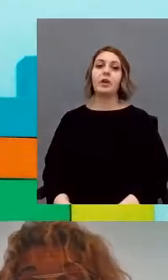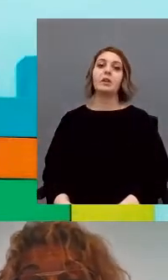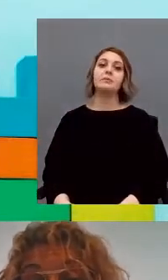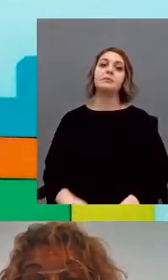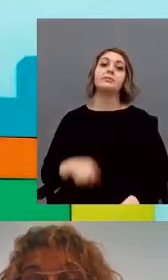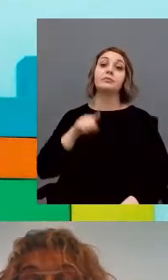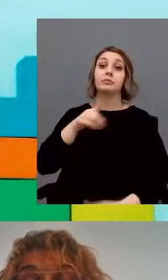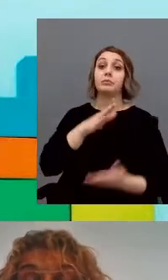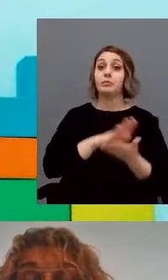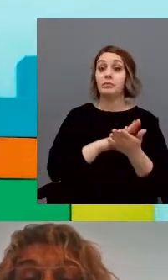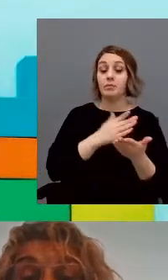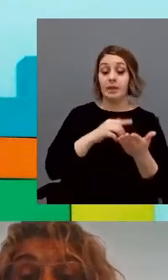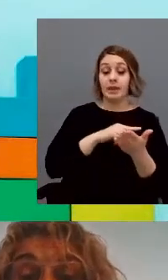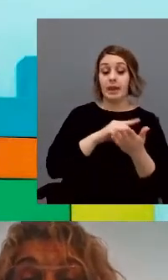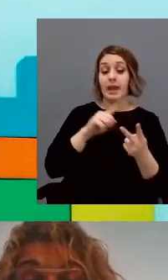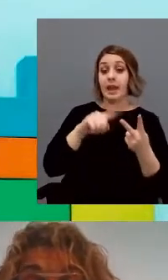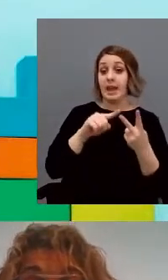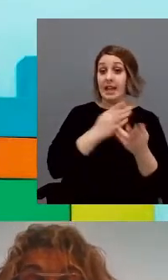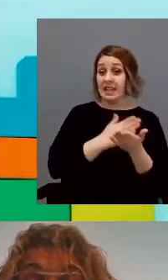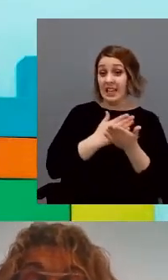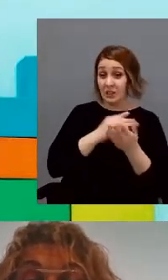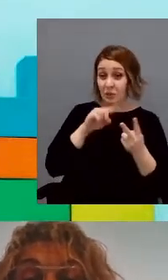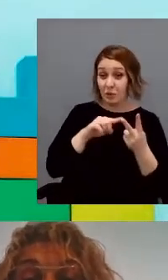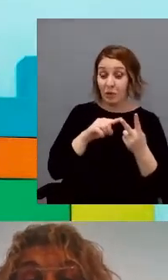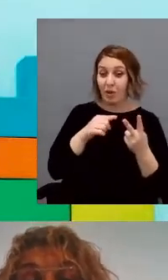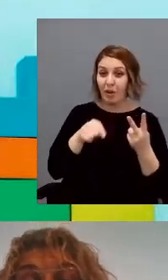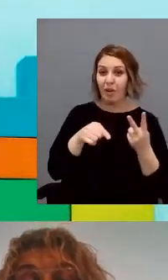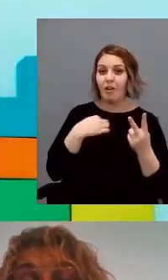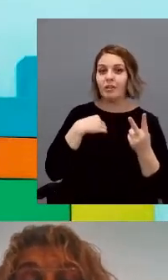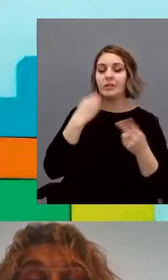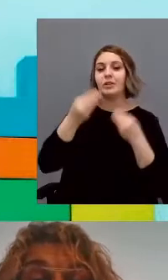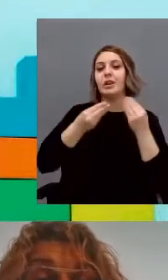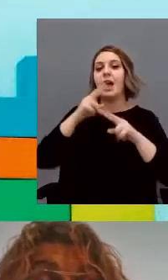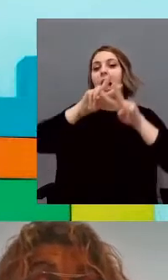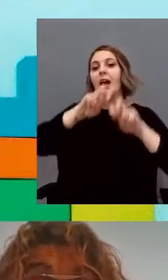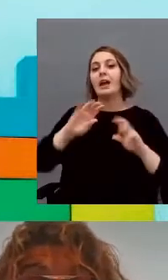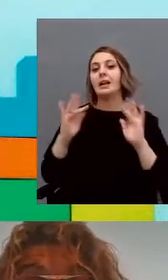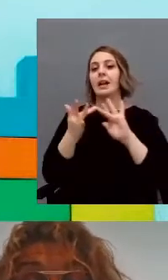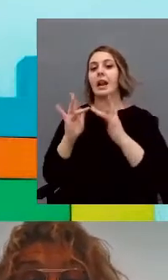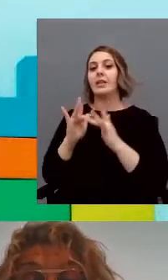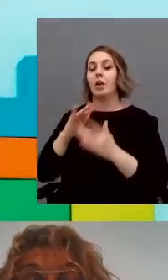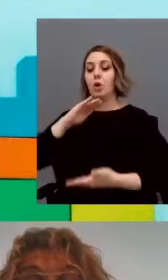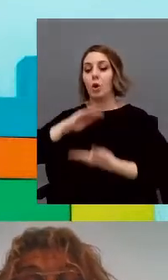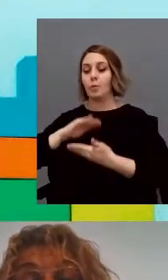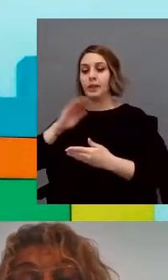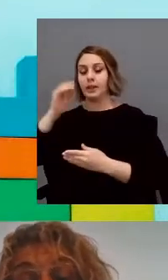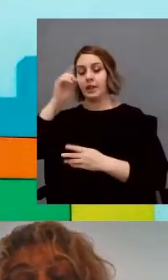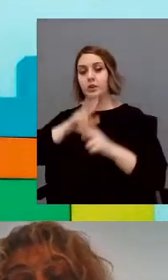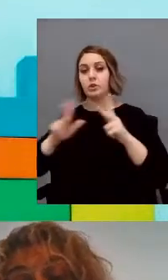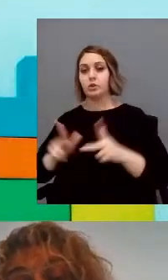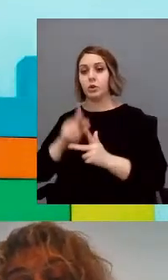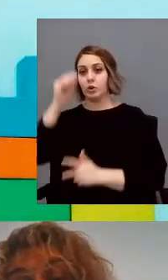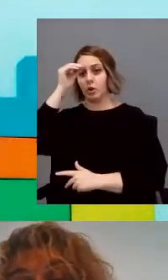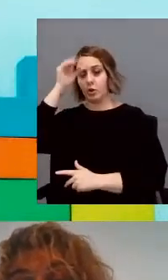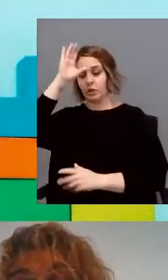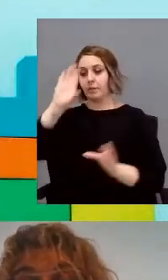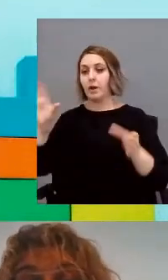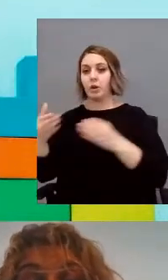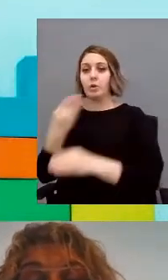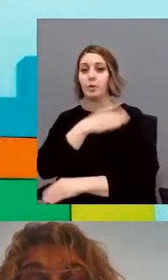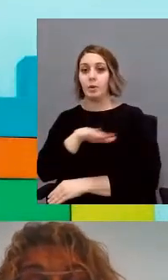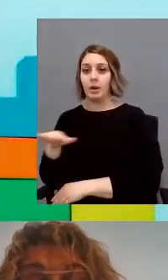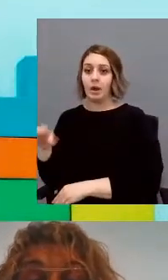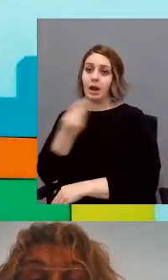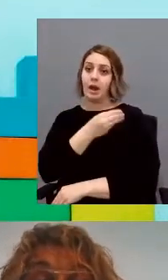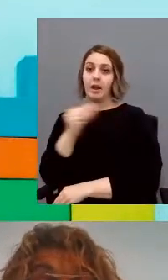segundo estudio, lo que se hizo fue analizar la relación entre las competencias sociocognitivas de un grupo de niños y